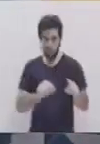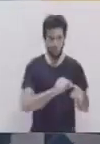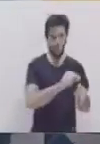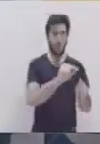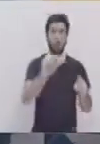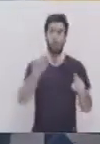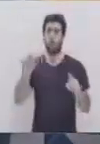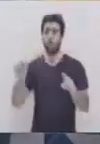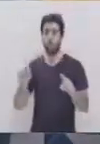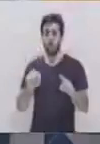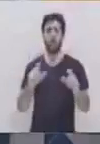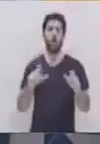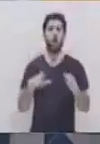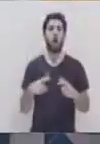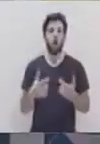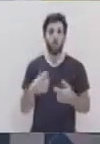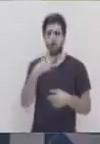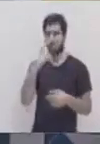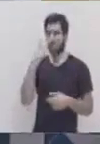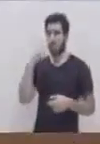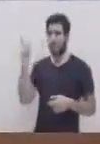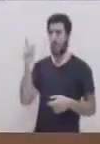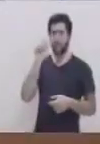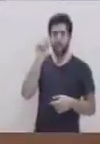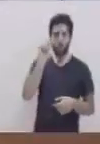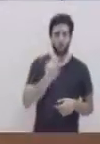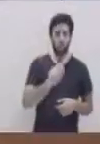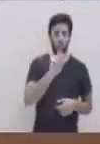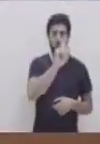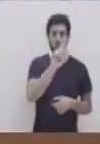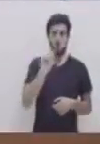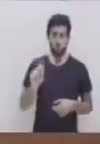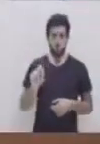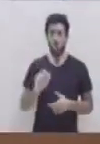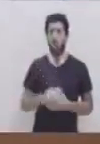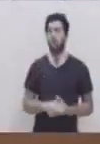colocamos nuestras tachuelitas, que están acá.